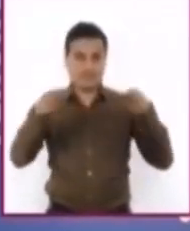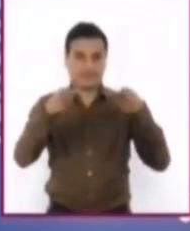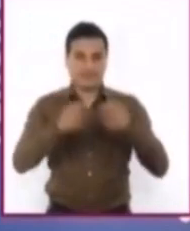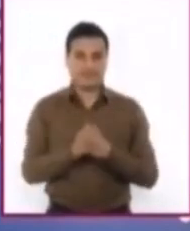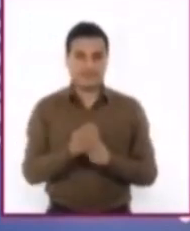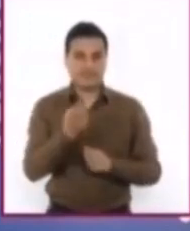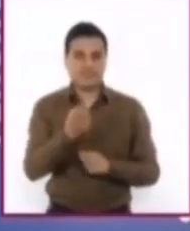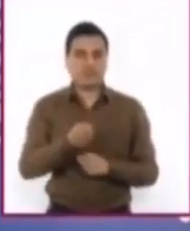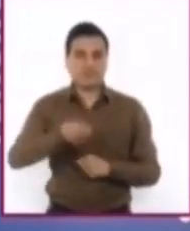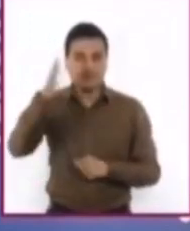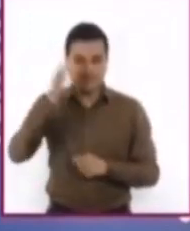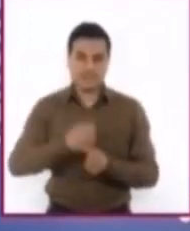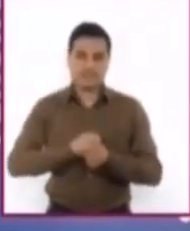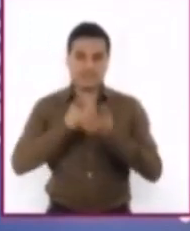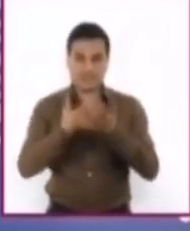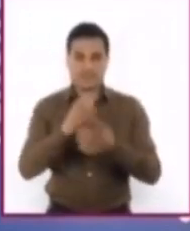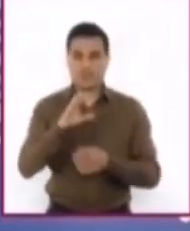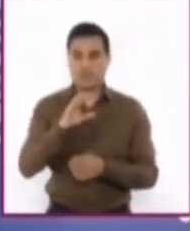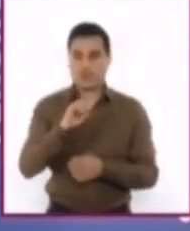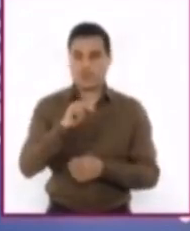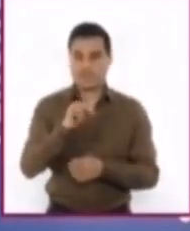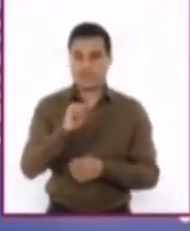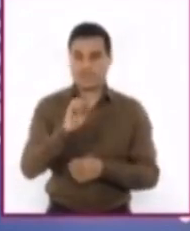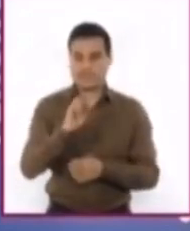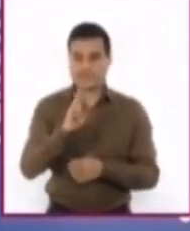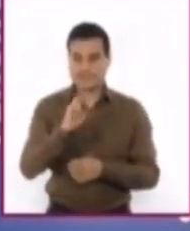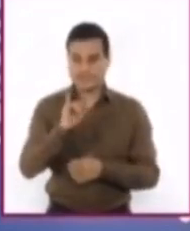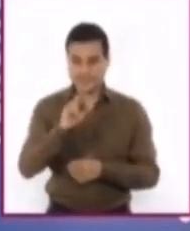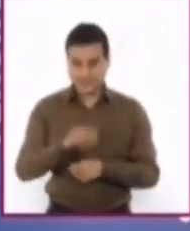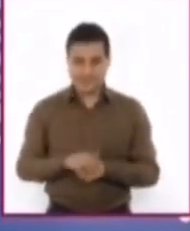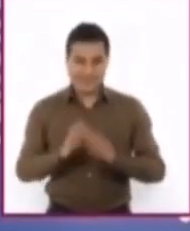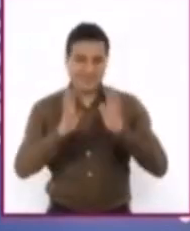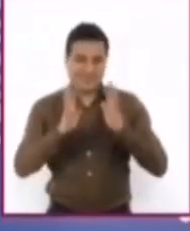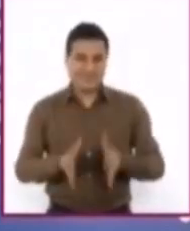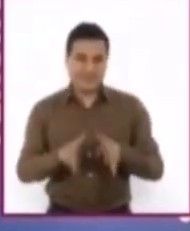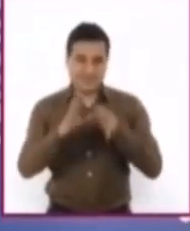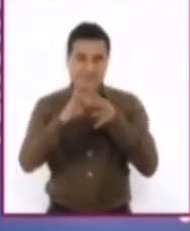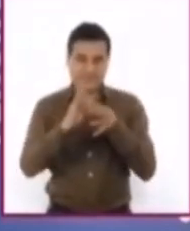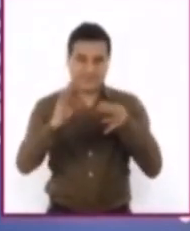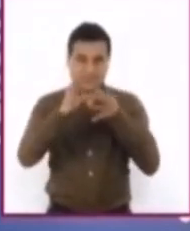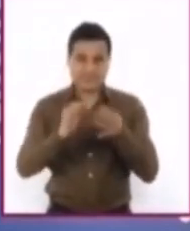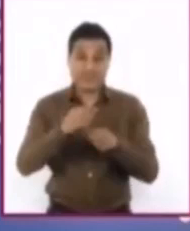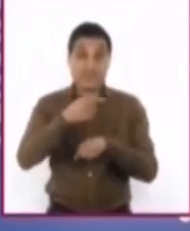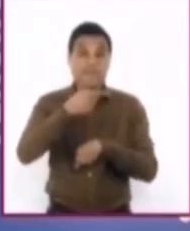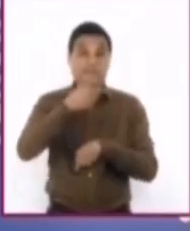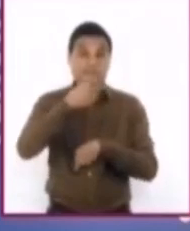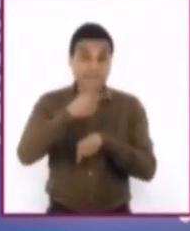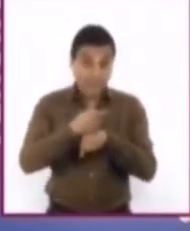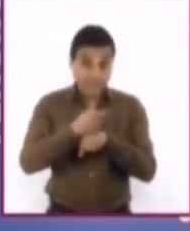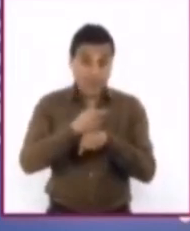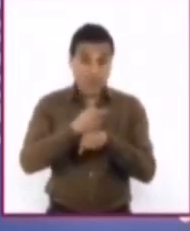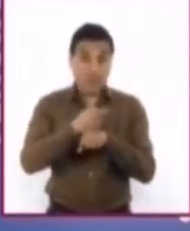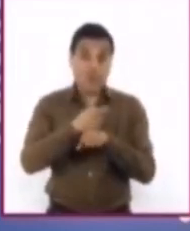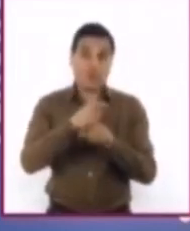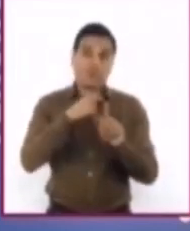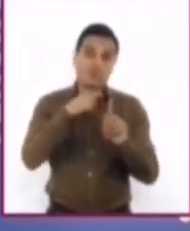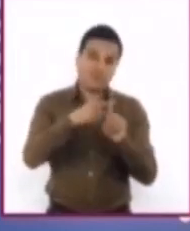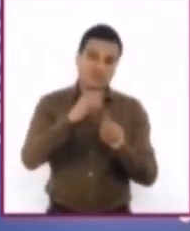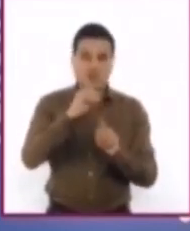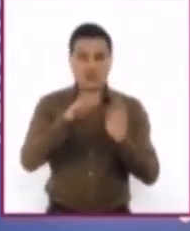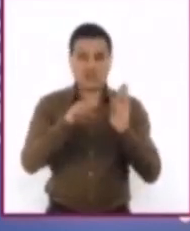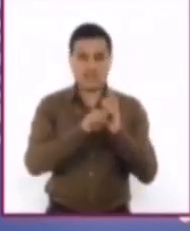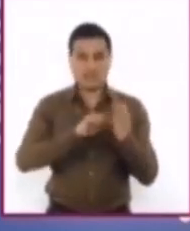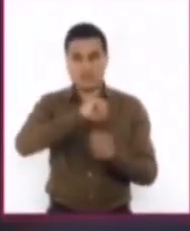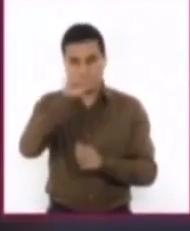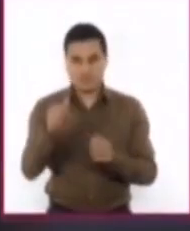expresiones concesivas. Que como ya dijimos, expresan una objeción o dificultad sin que esto impida su